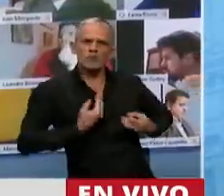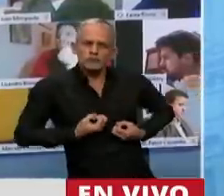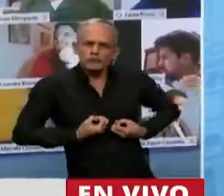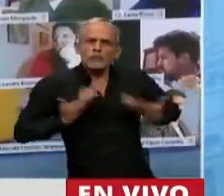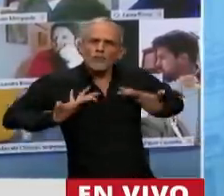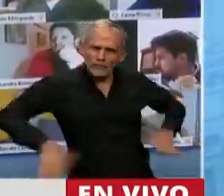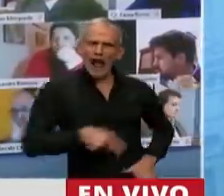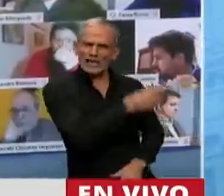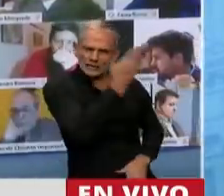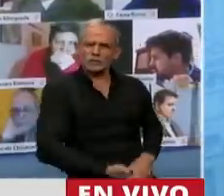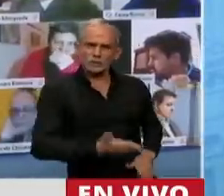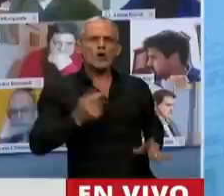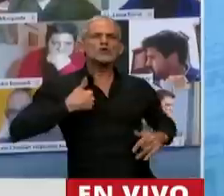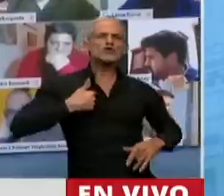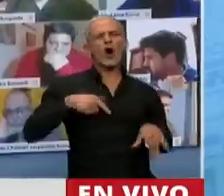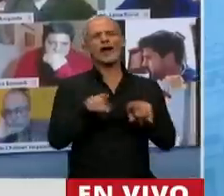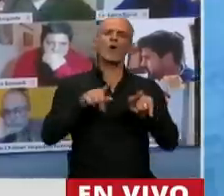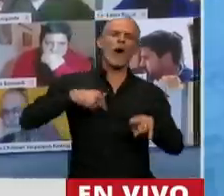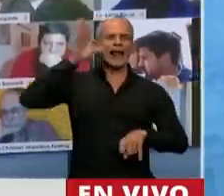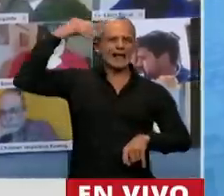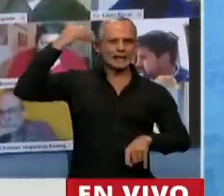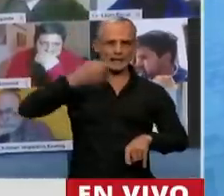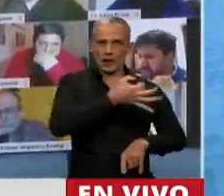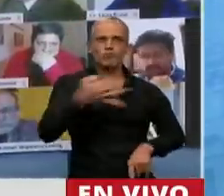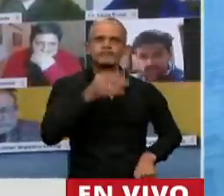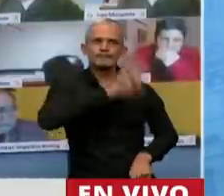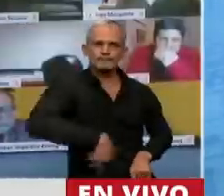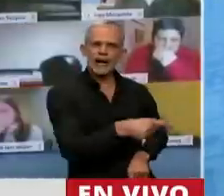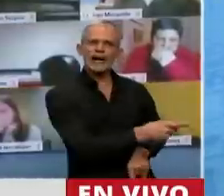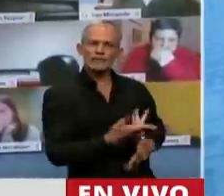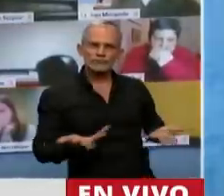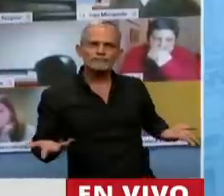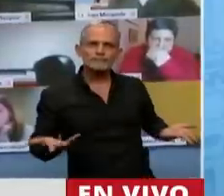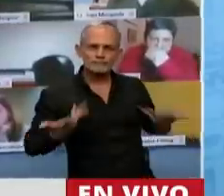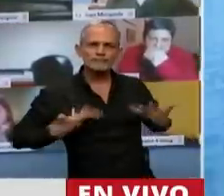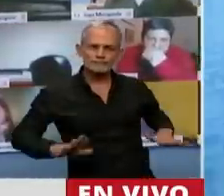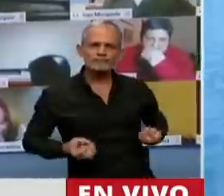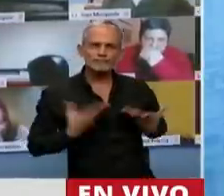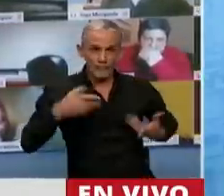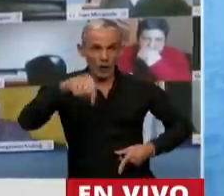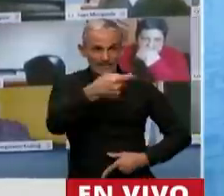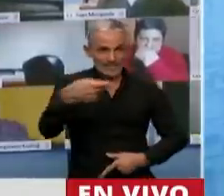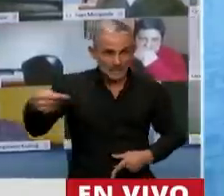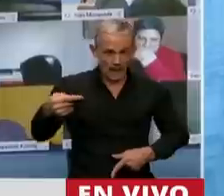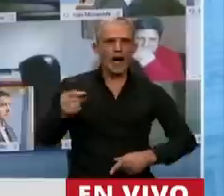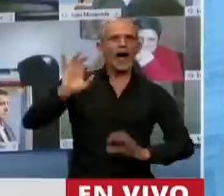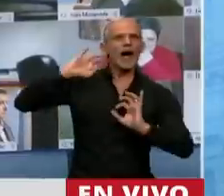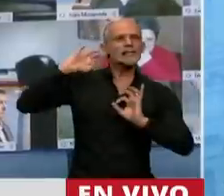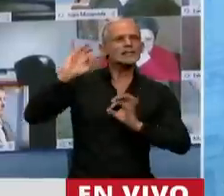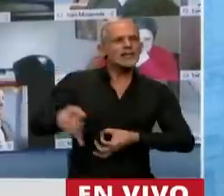cuando dijo, yo soy Cristina. Bueno, esta semana nos enteramos